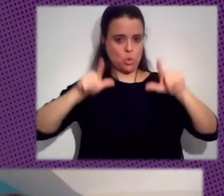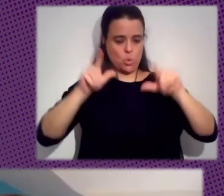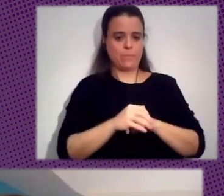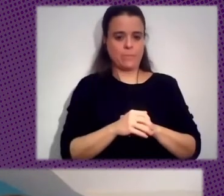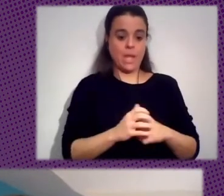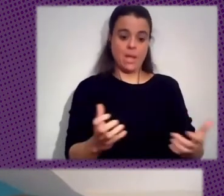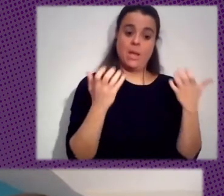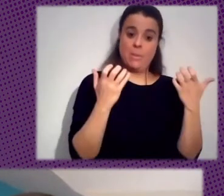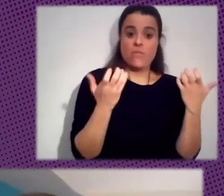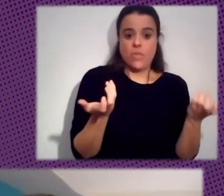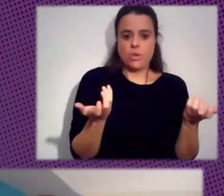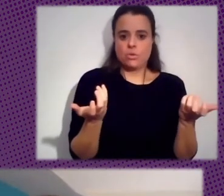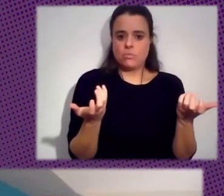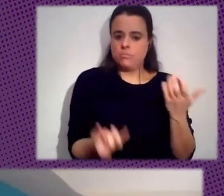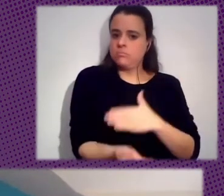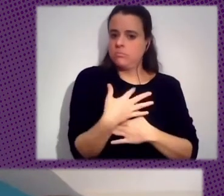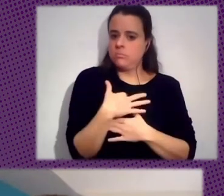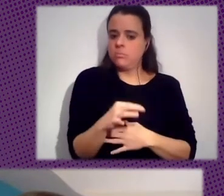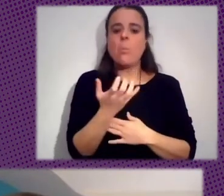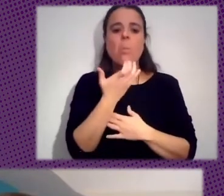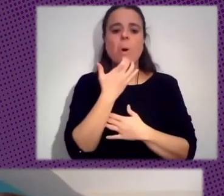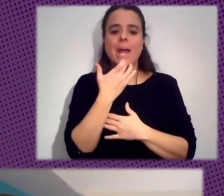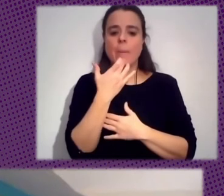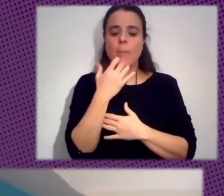Que Se Pueden Crear Por Ejemplo En el 73